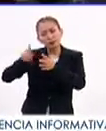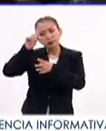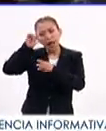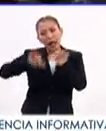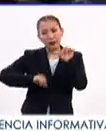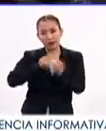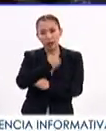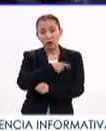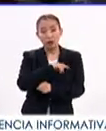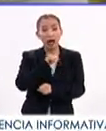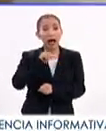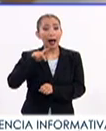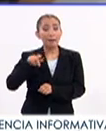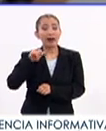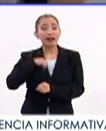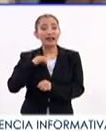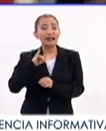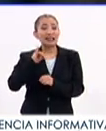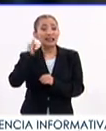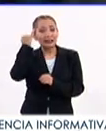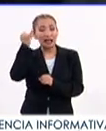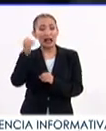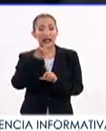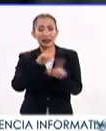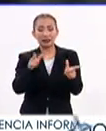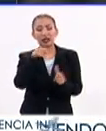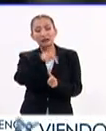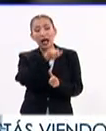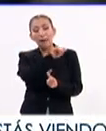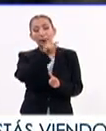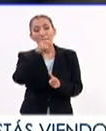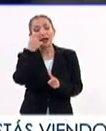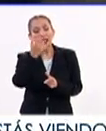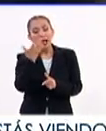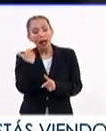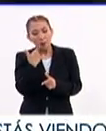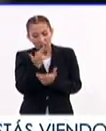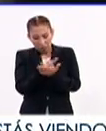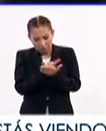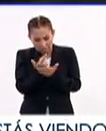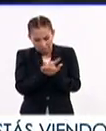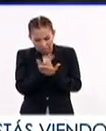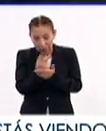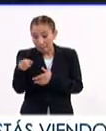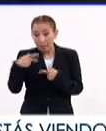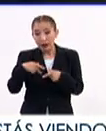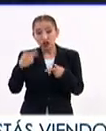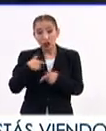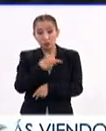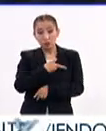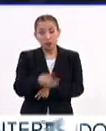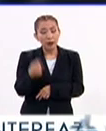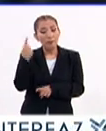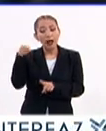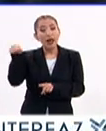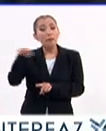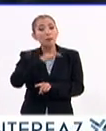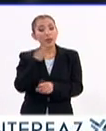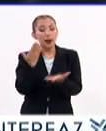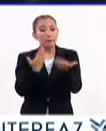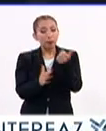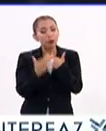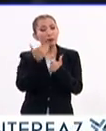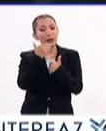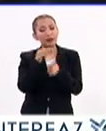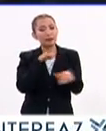la acción en salud. App Iniciativa Lista Es una aplicación que busca ampliar las capacidades financieras de las personas pobres con el fin de que puedan salir de